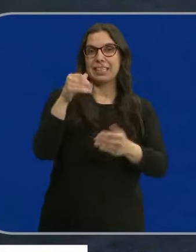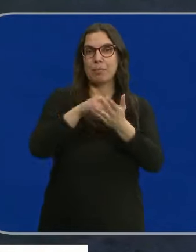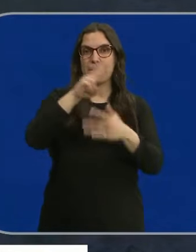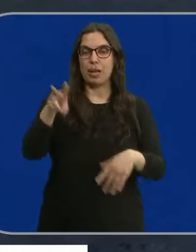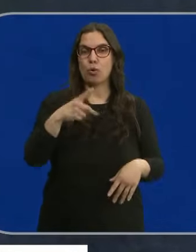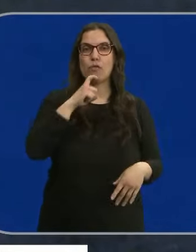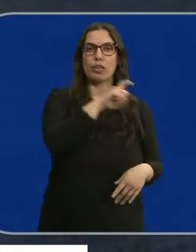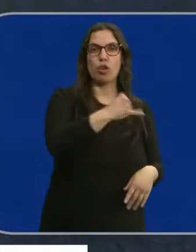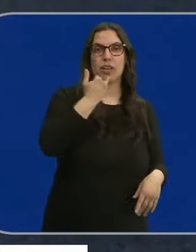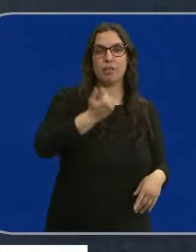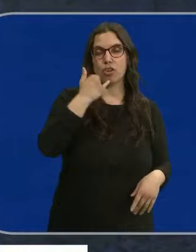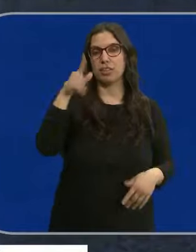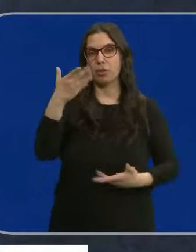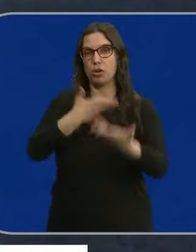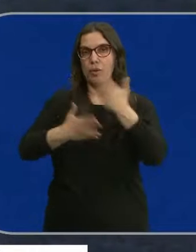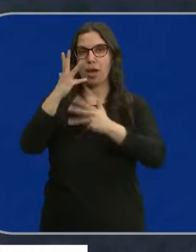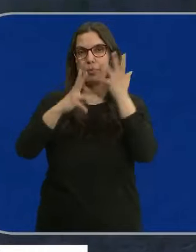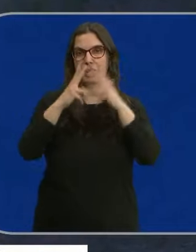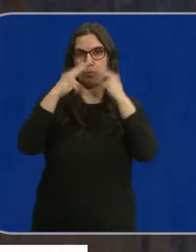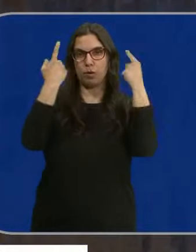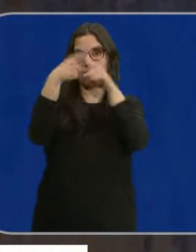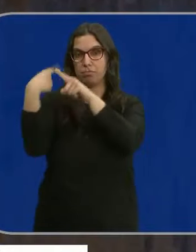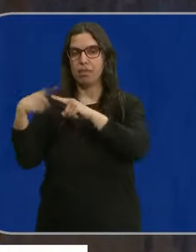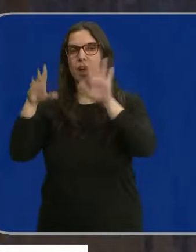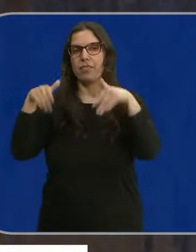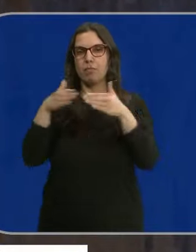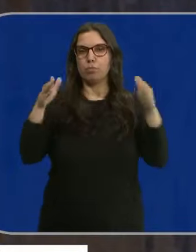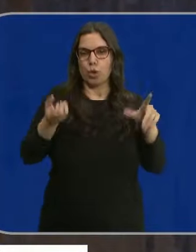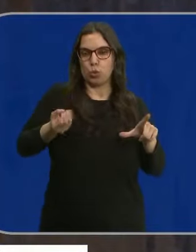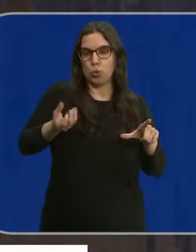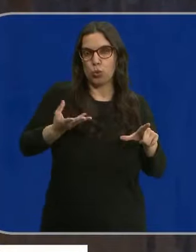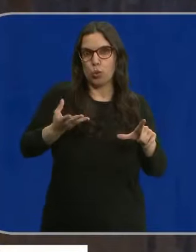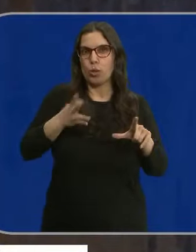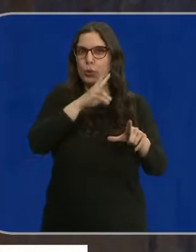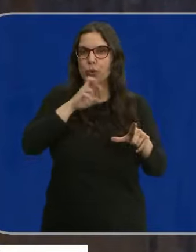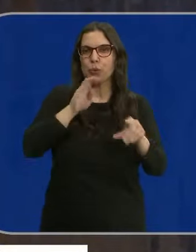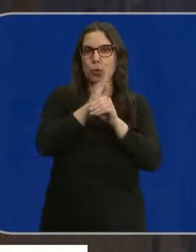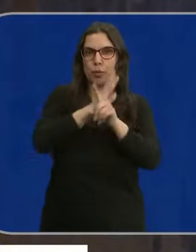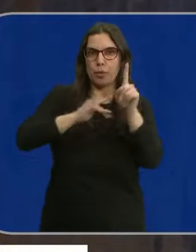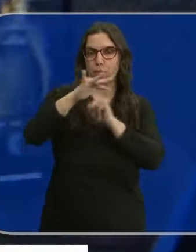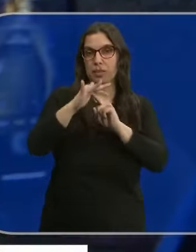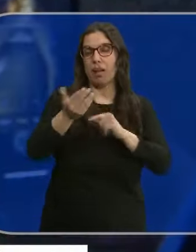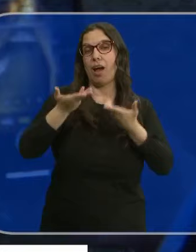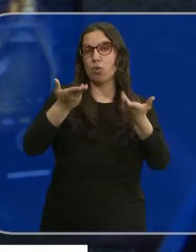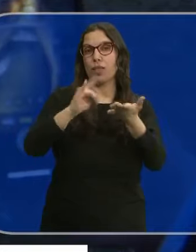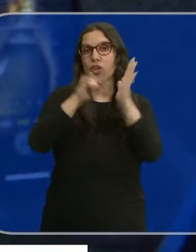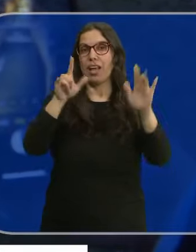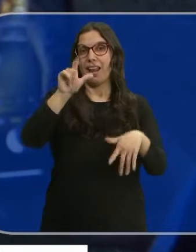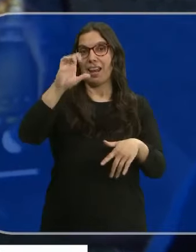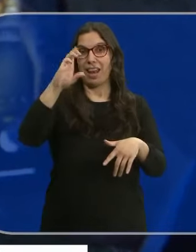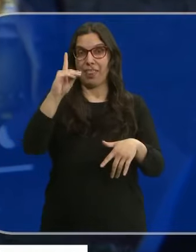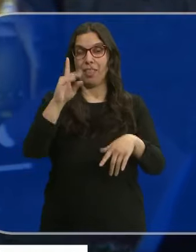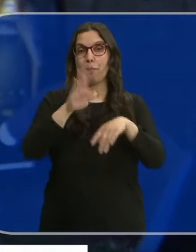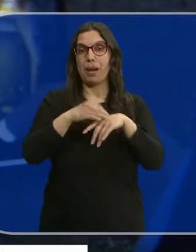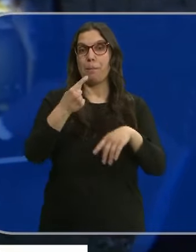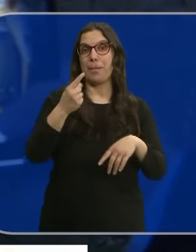Iberdrola y a la colaboración de las diferentes administraciones, han estrenado una iluminación sostenible. Han utilizado la tecnología LED para no superar los